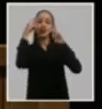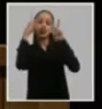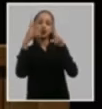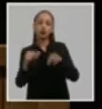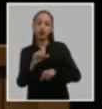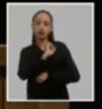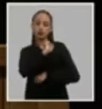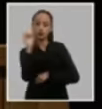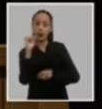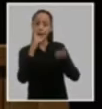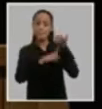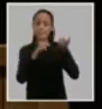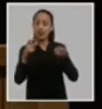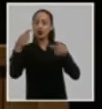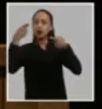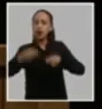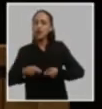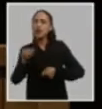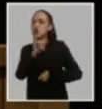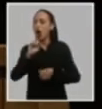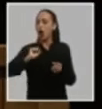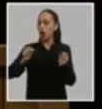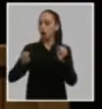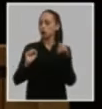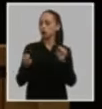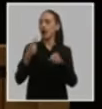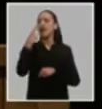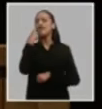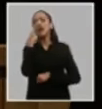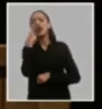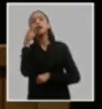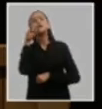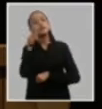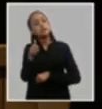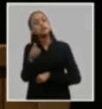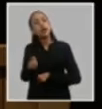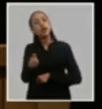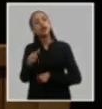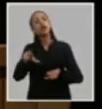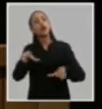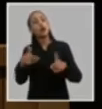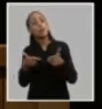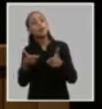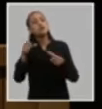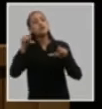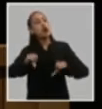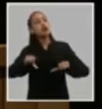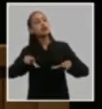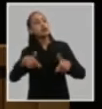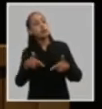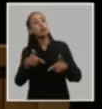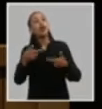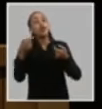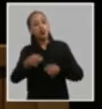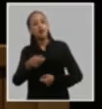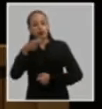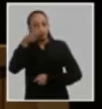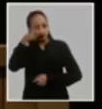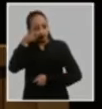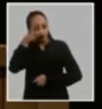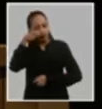le corresponde exigir controlar y velar por la efectividad en su cumplimiento es imprescindible